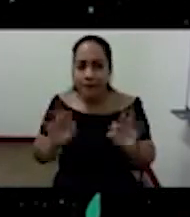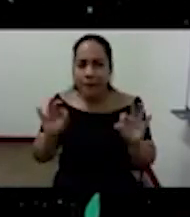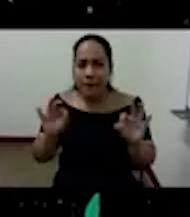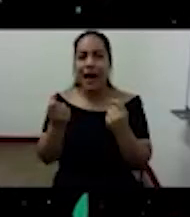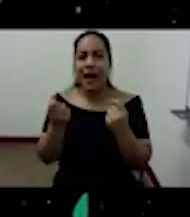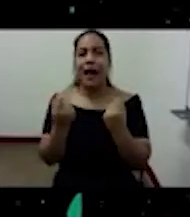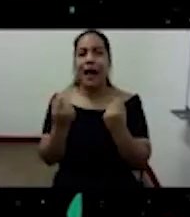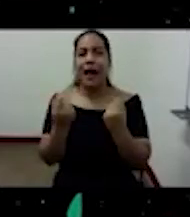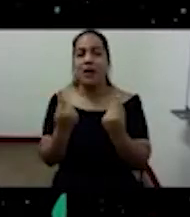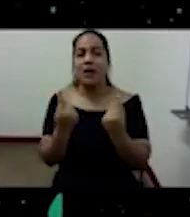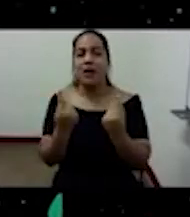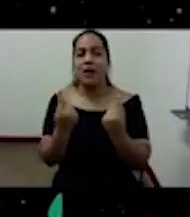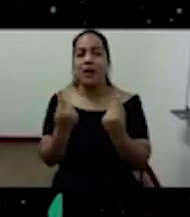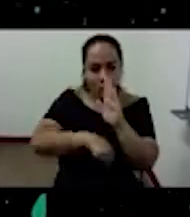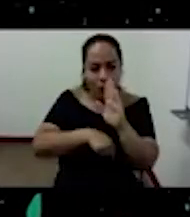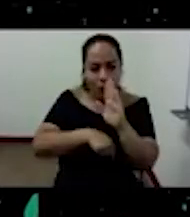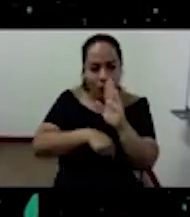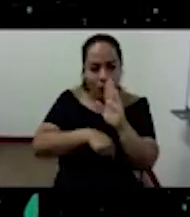política